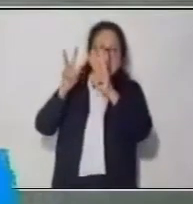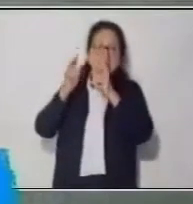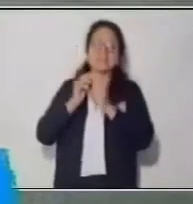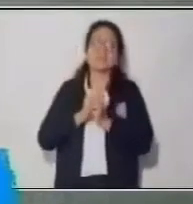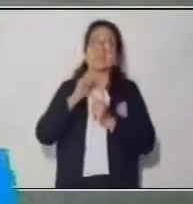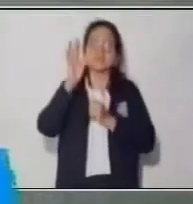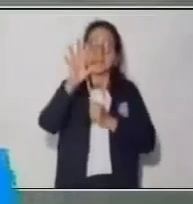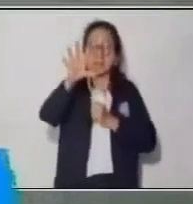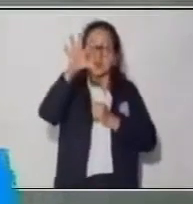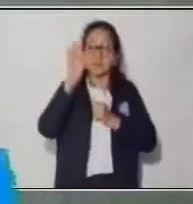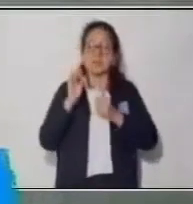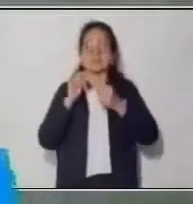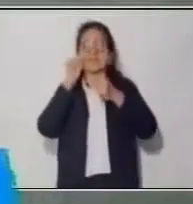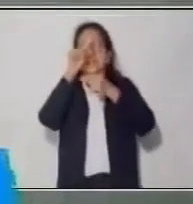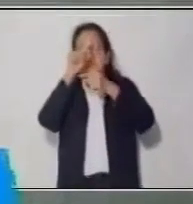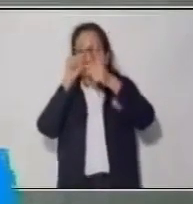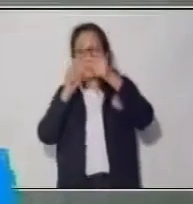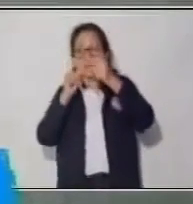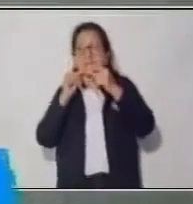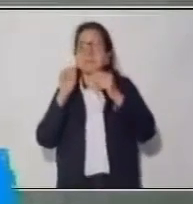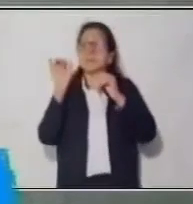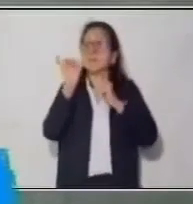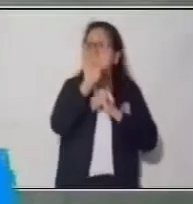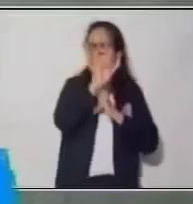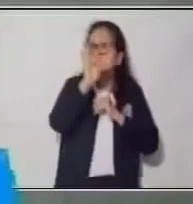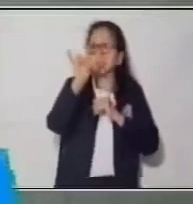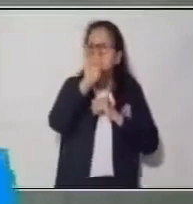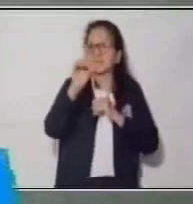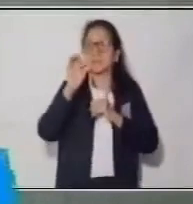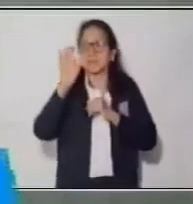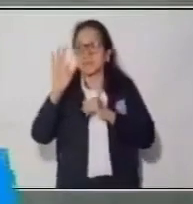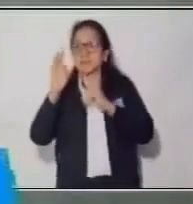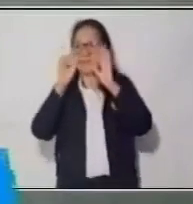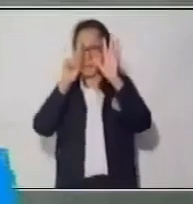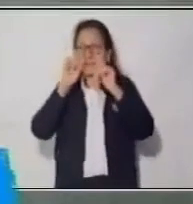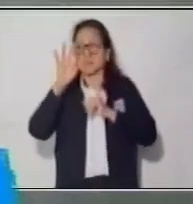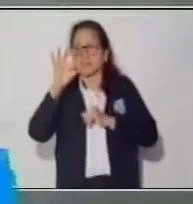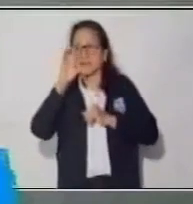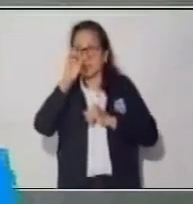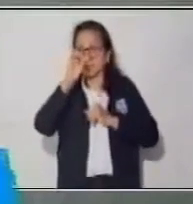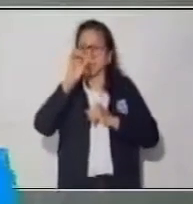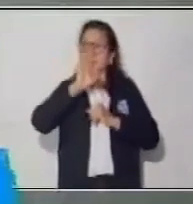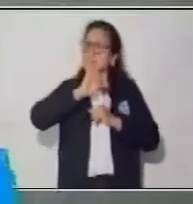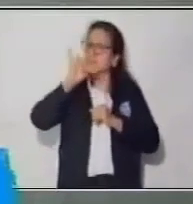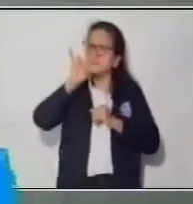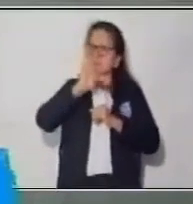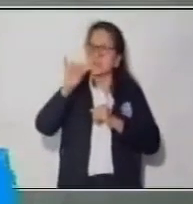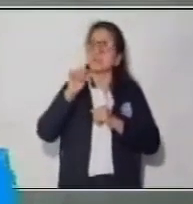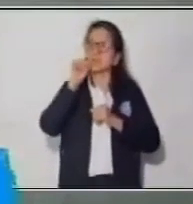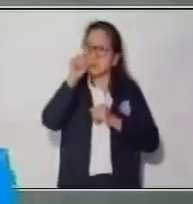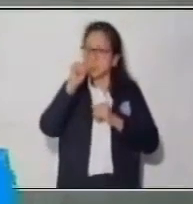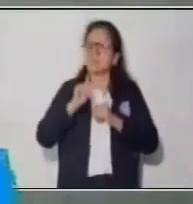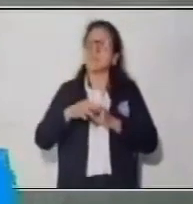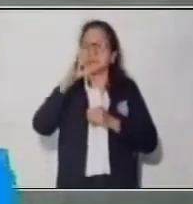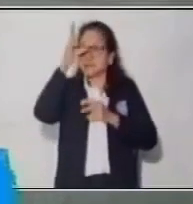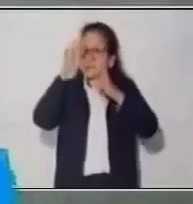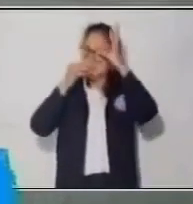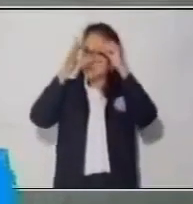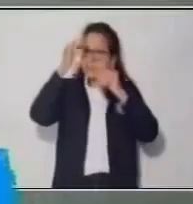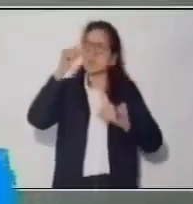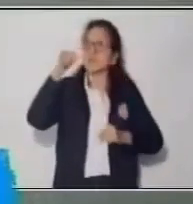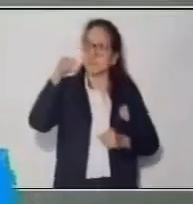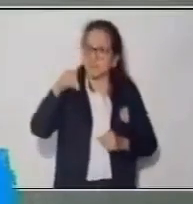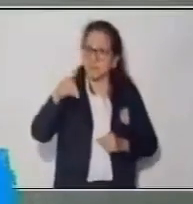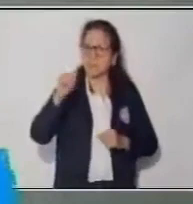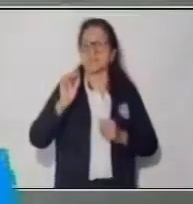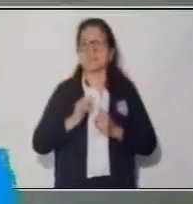nuestros divisores comunes entre 36 y 30. Y tú, muy bien, has aprendido el día de hoy